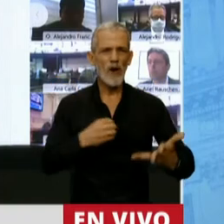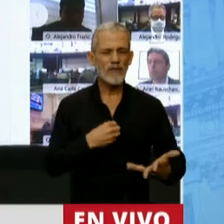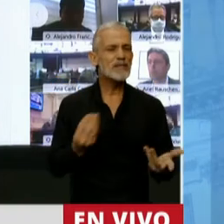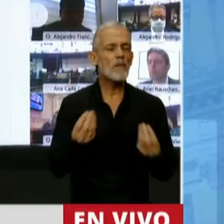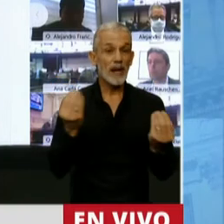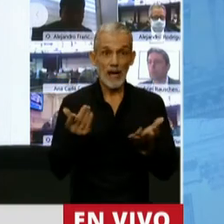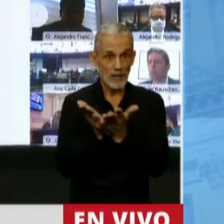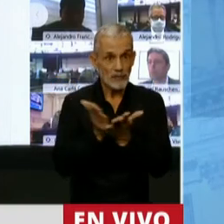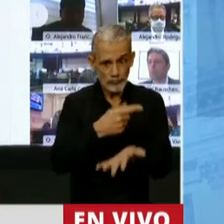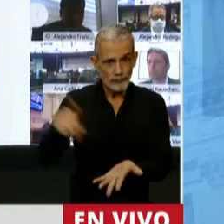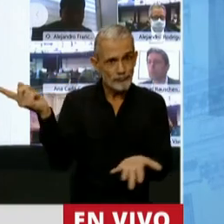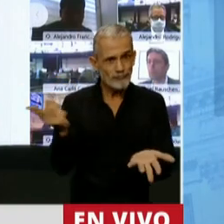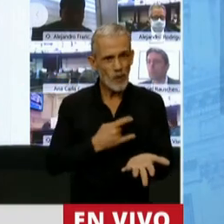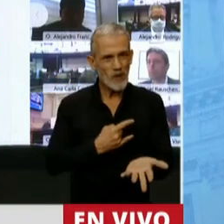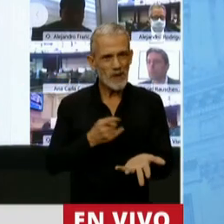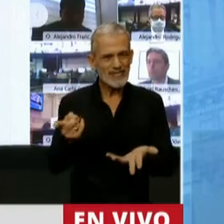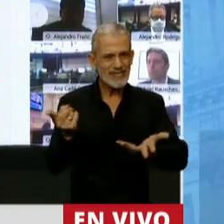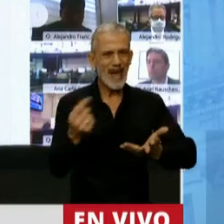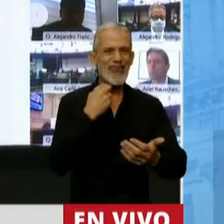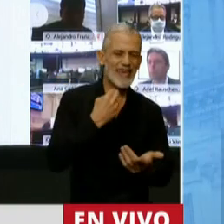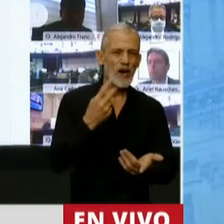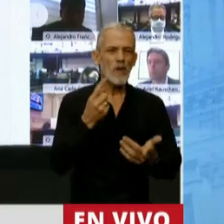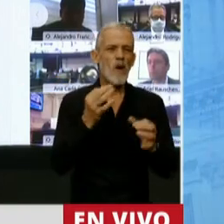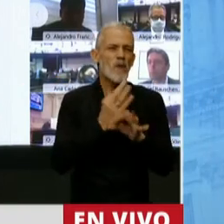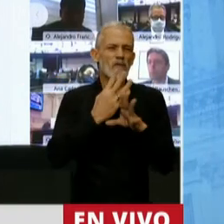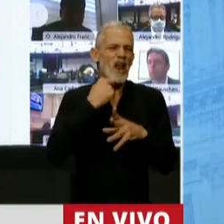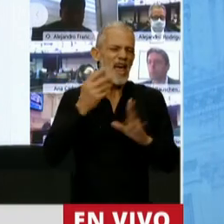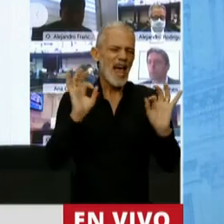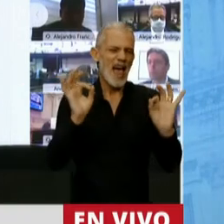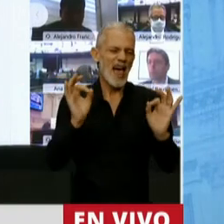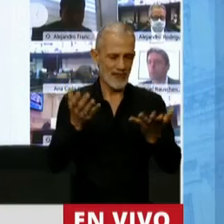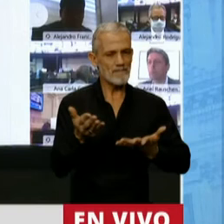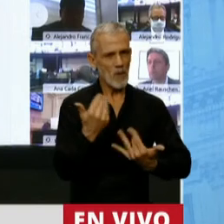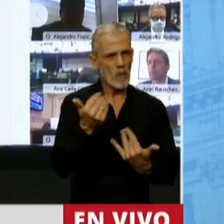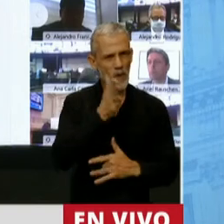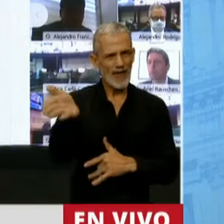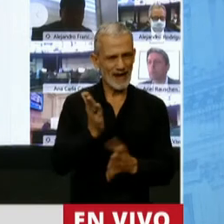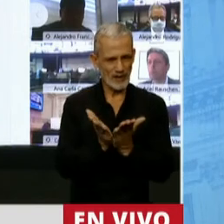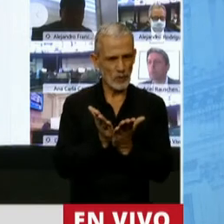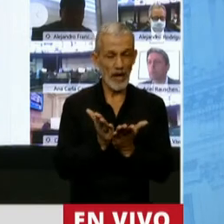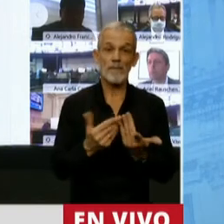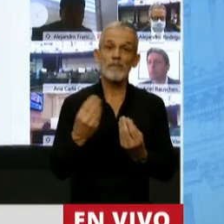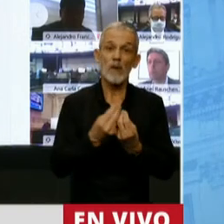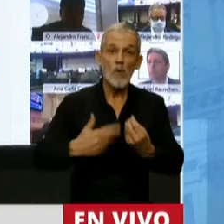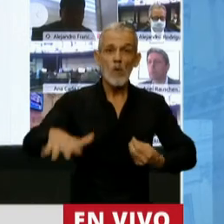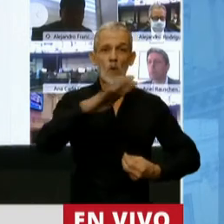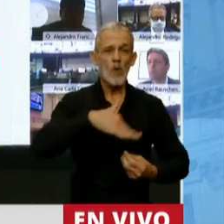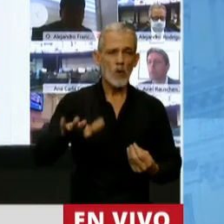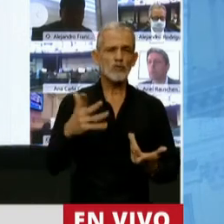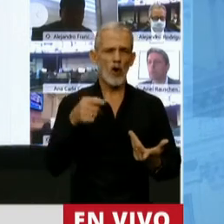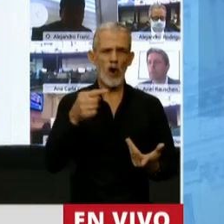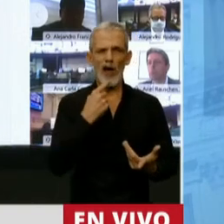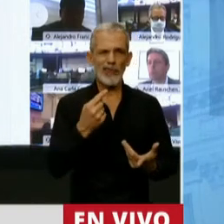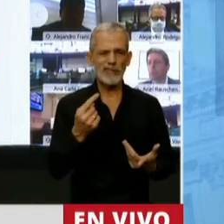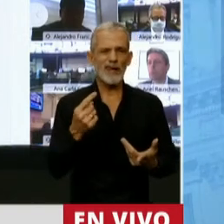para que estudien nuestros pibes y pibas hijas de no profesionales. Lamentablemente para muchos que se rasgan y se